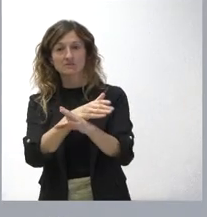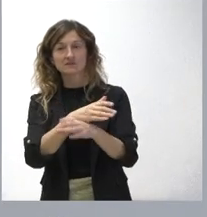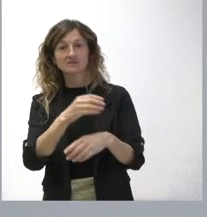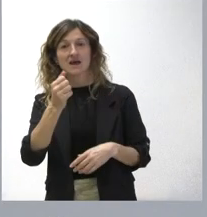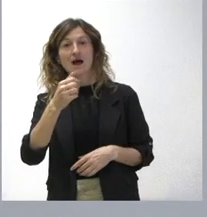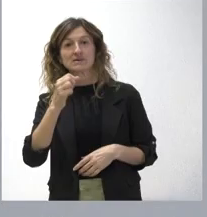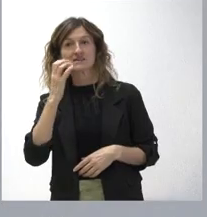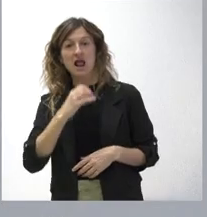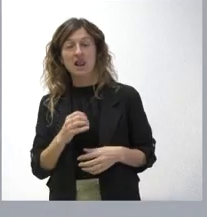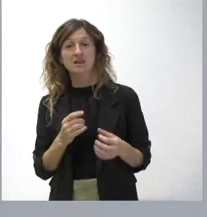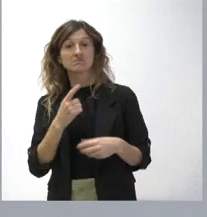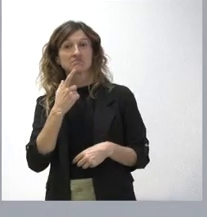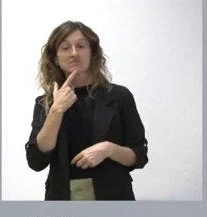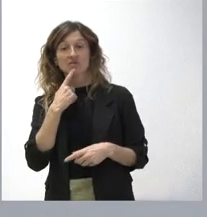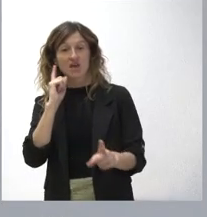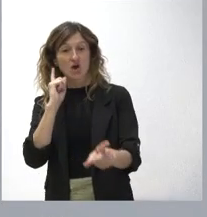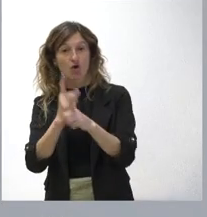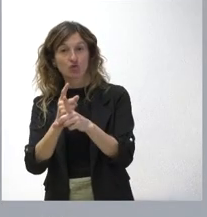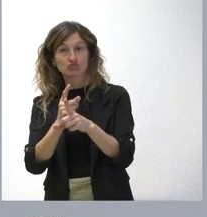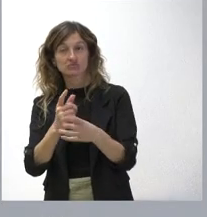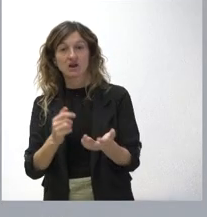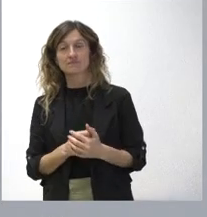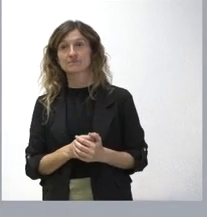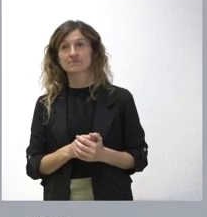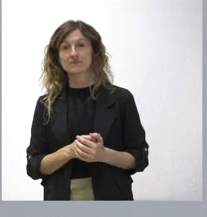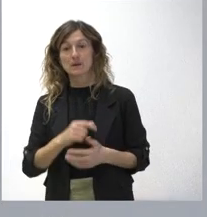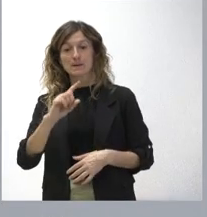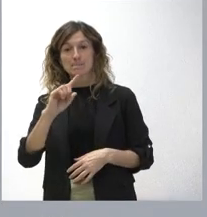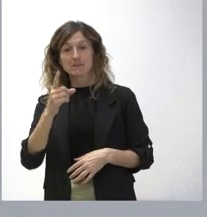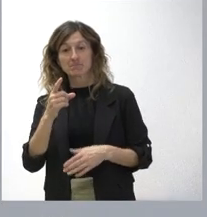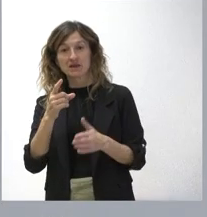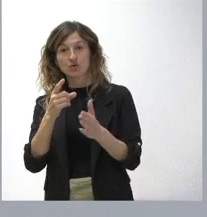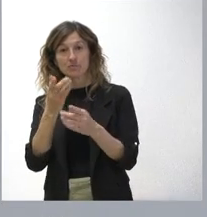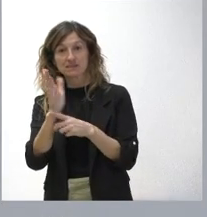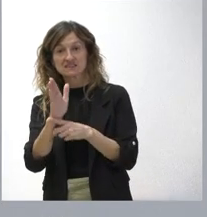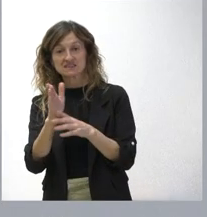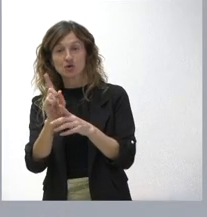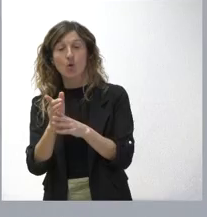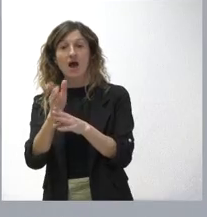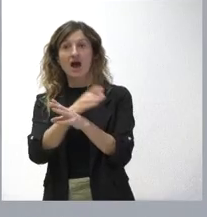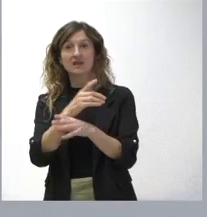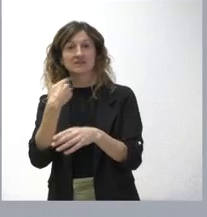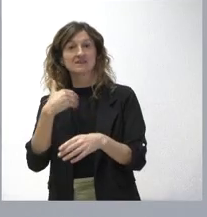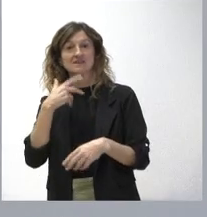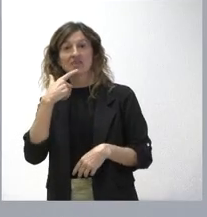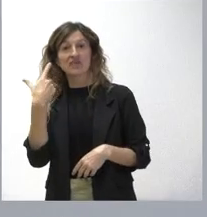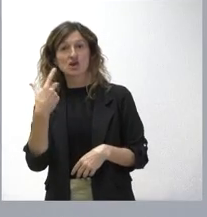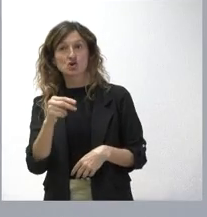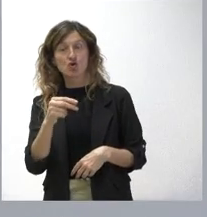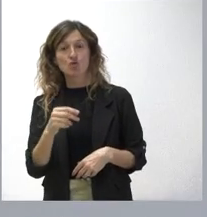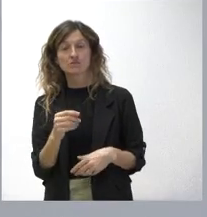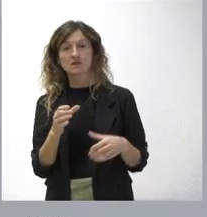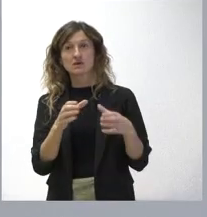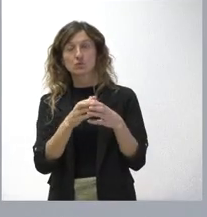Abascal esa posición contraria antes de que presentáramos el contenido del documento. Y en relación con la posición del Partido